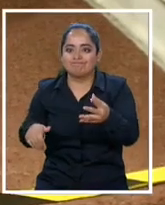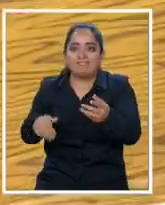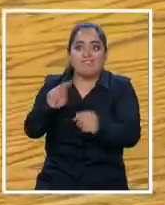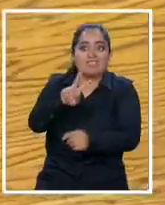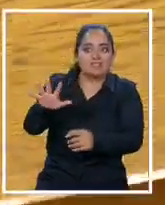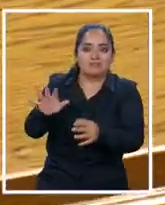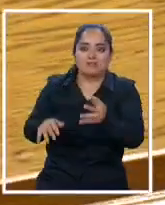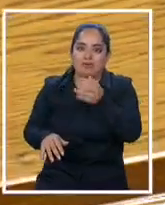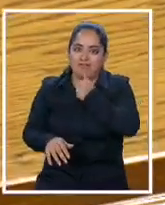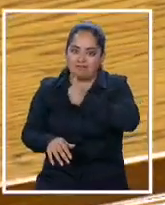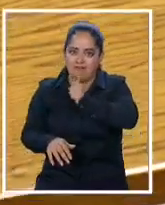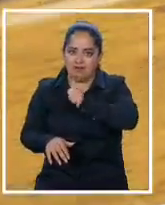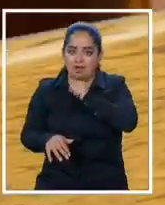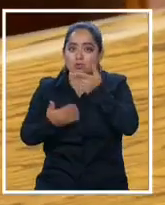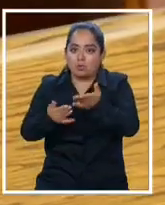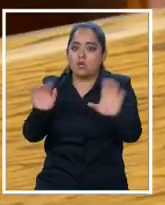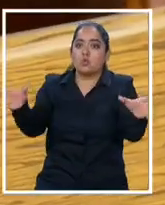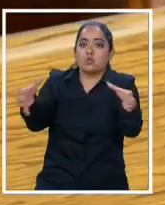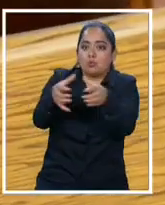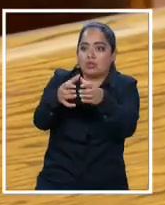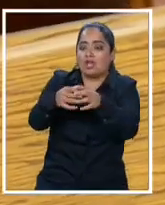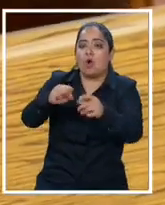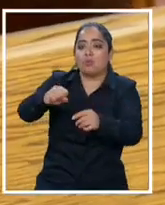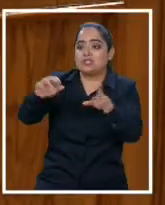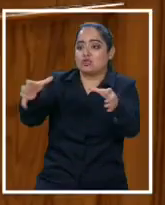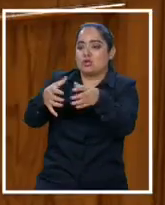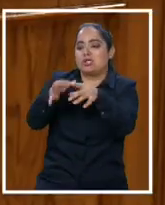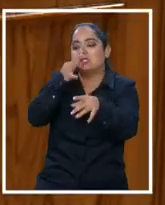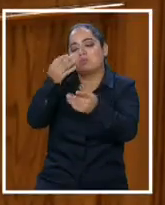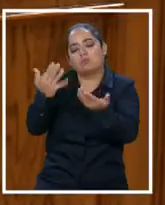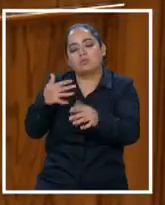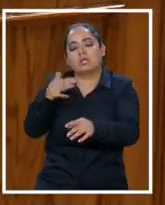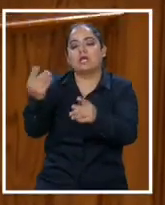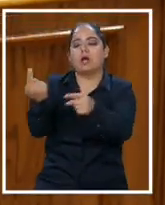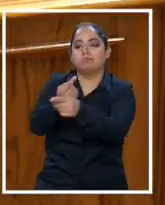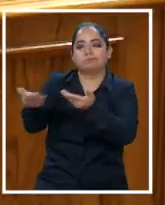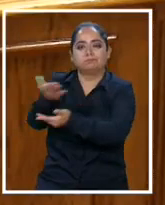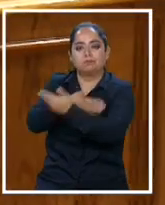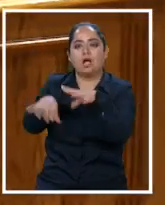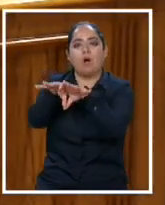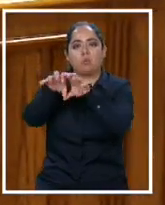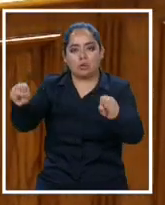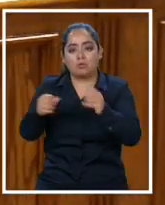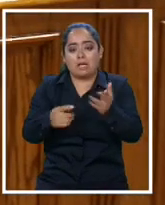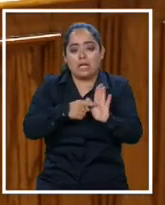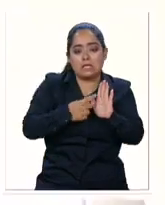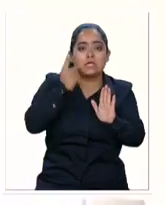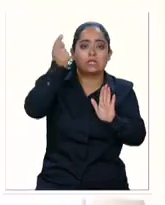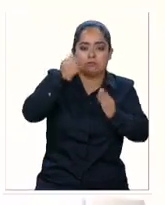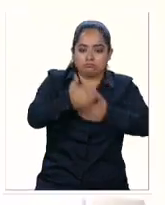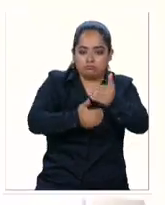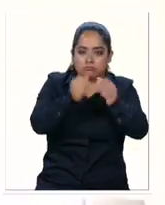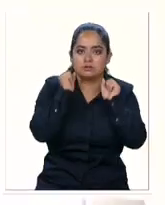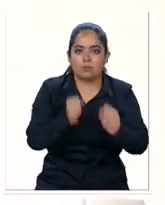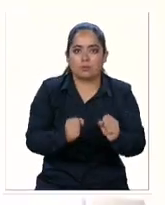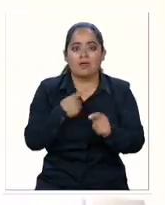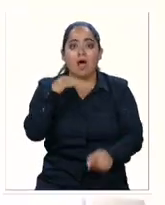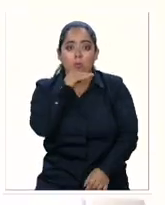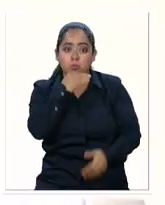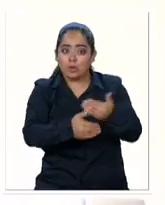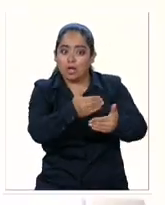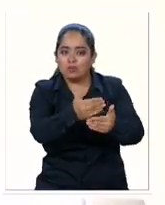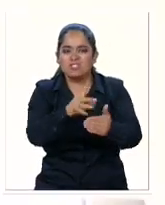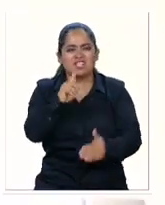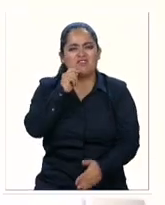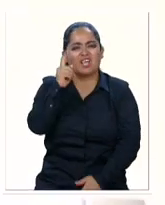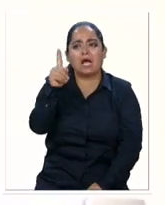eso, el llamado en sectores de oposición es a buscar los acuerdos que den viabilidad a la iniciativa. El apuro no es sinónimo de